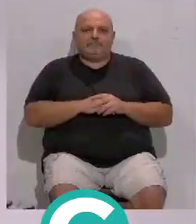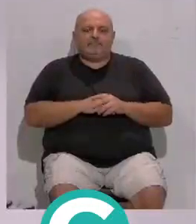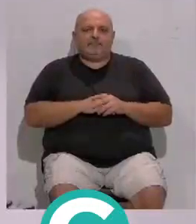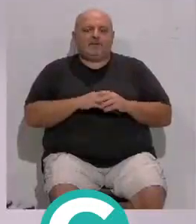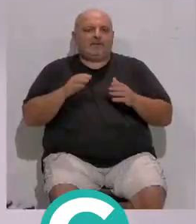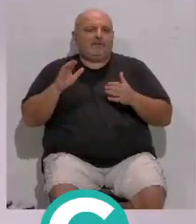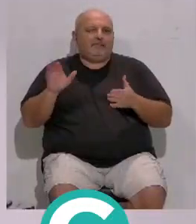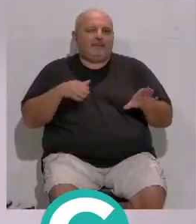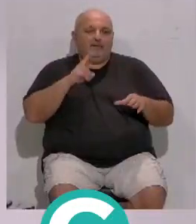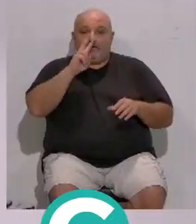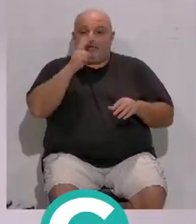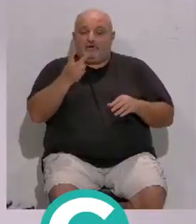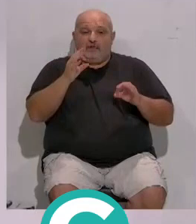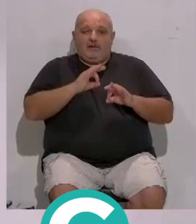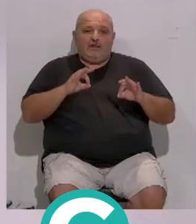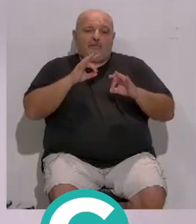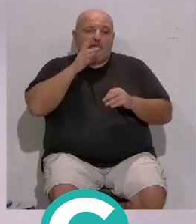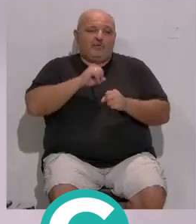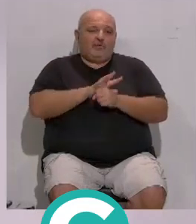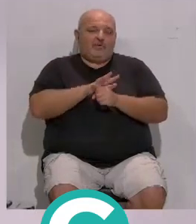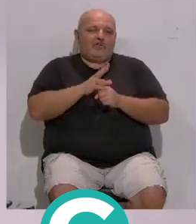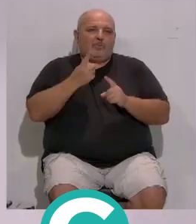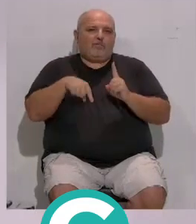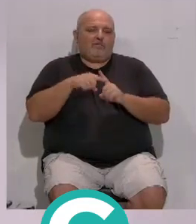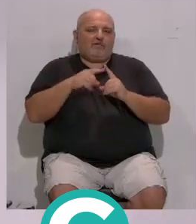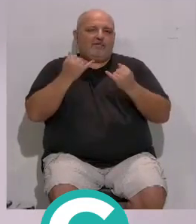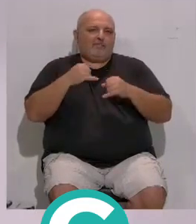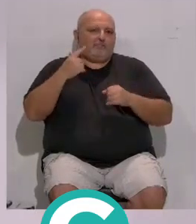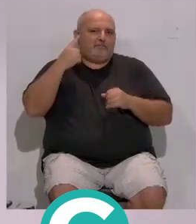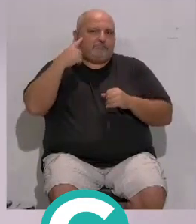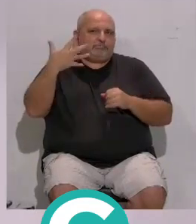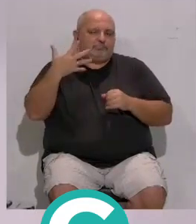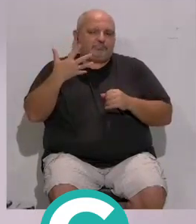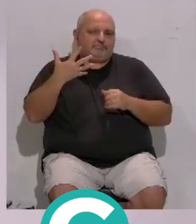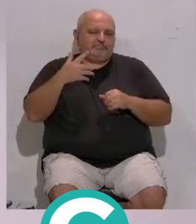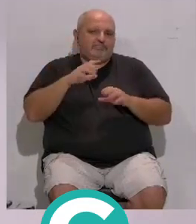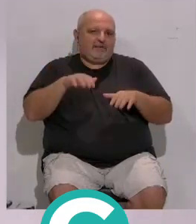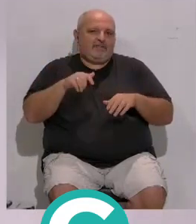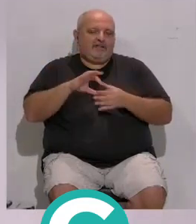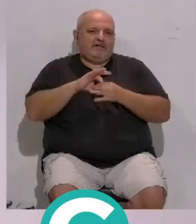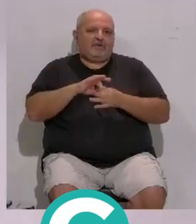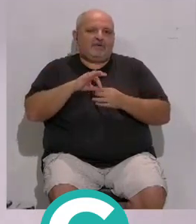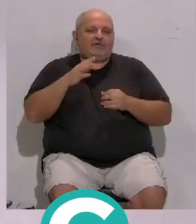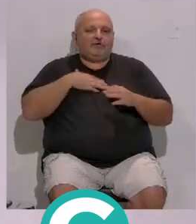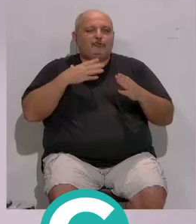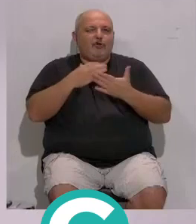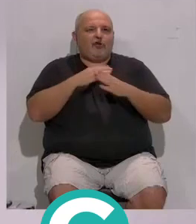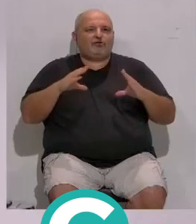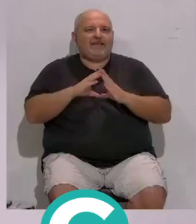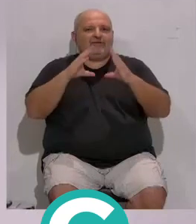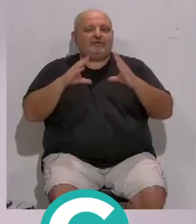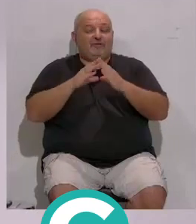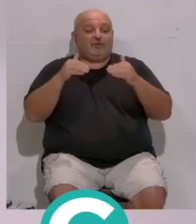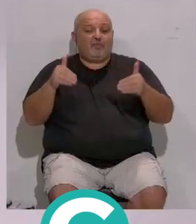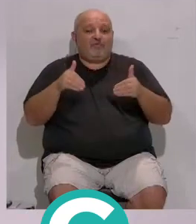Y tras los dos años de ausencia por la pandemia... ...regresa una de las fiestas más genuinas de Cádiz... ...Los Dos Santos. Una fiesta que este